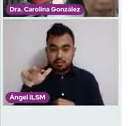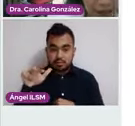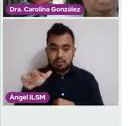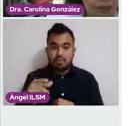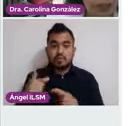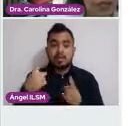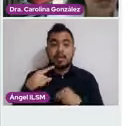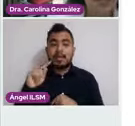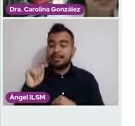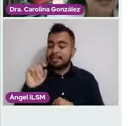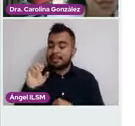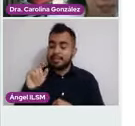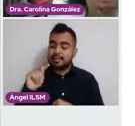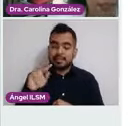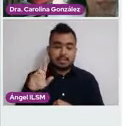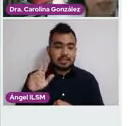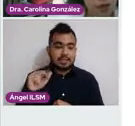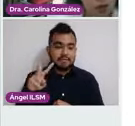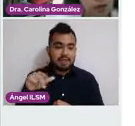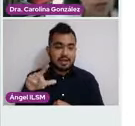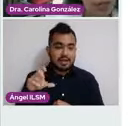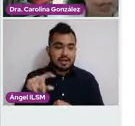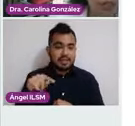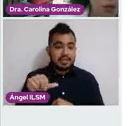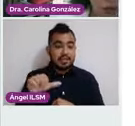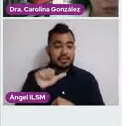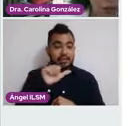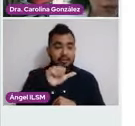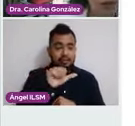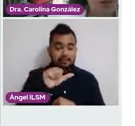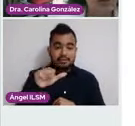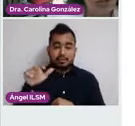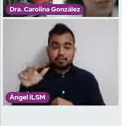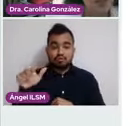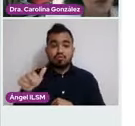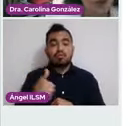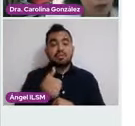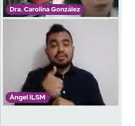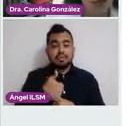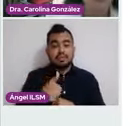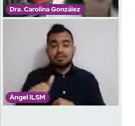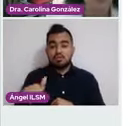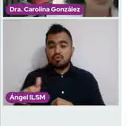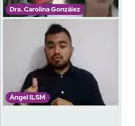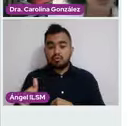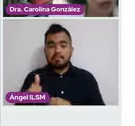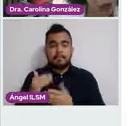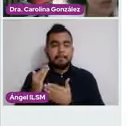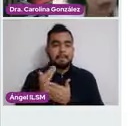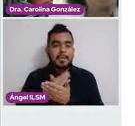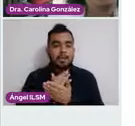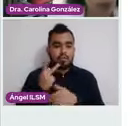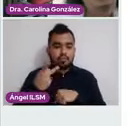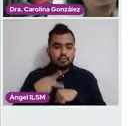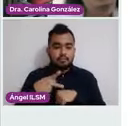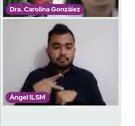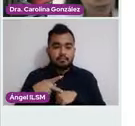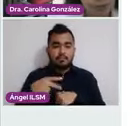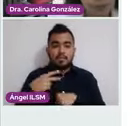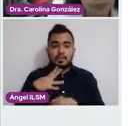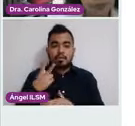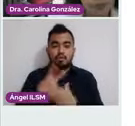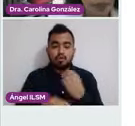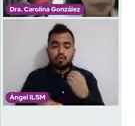tetravalente va a tener 16, 18, 6 y 11, contra las de bajo riesgo que forman con milomas acuminados.